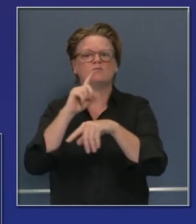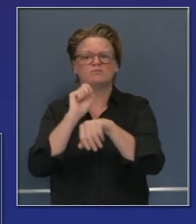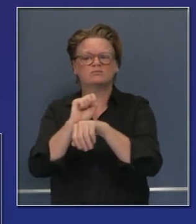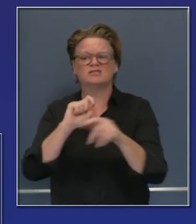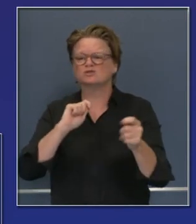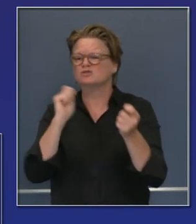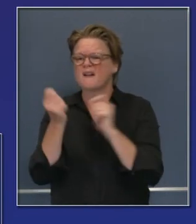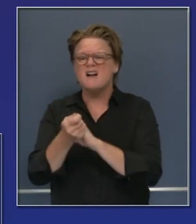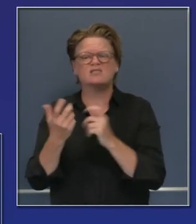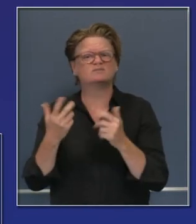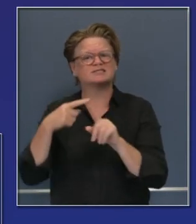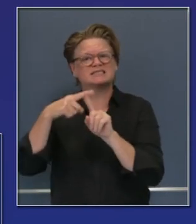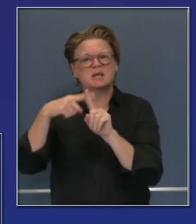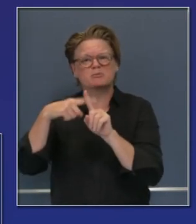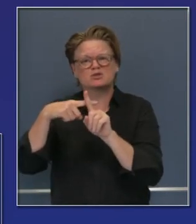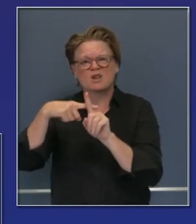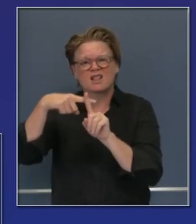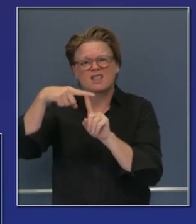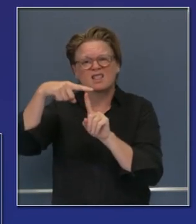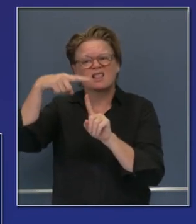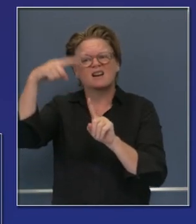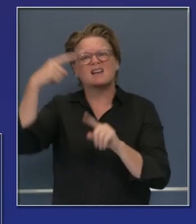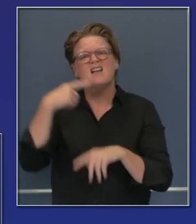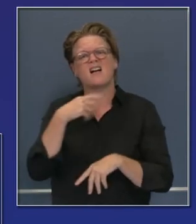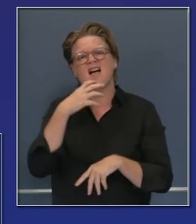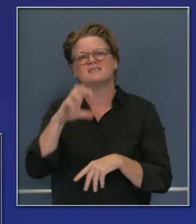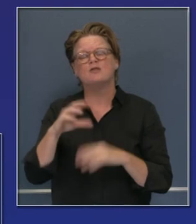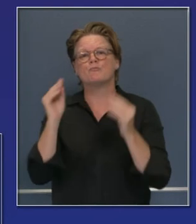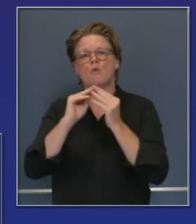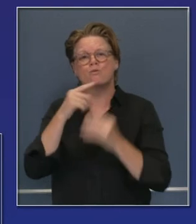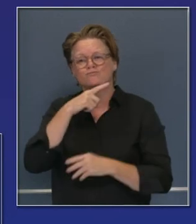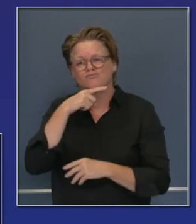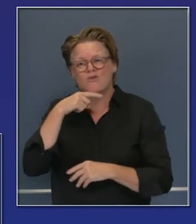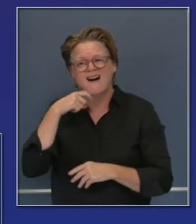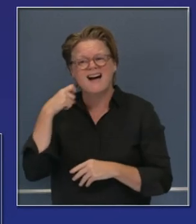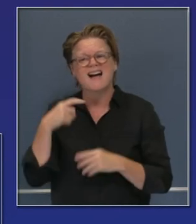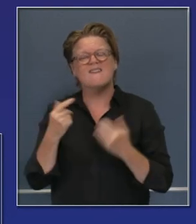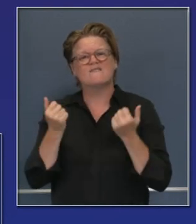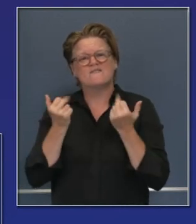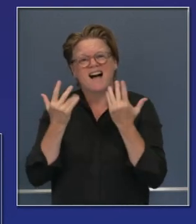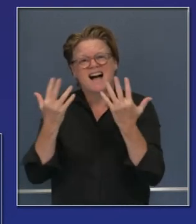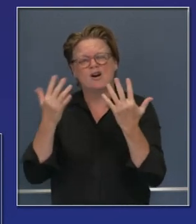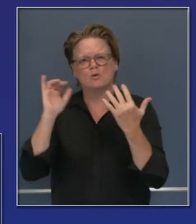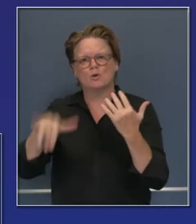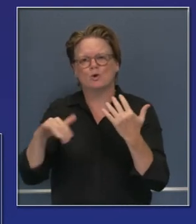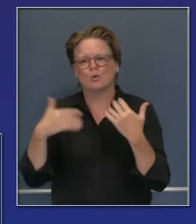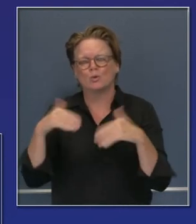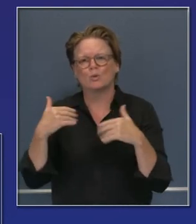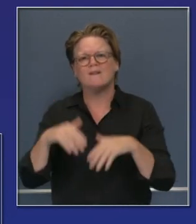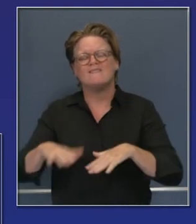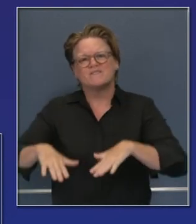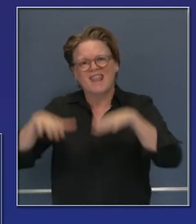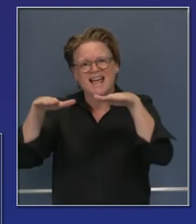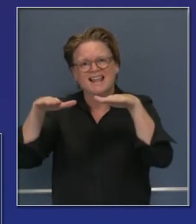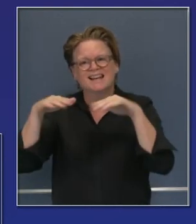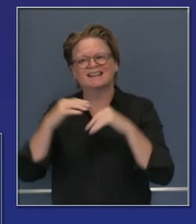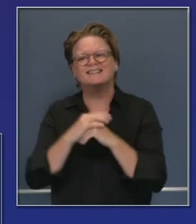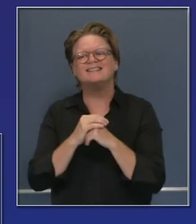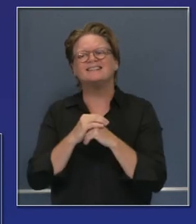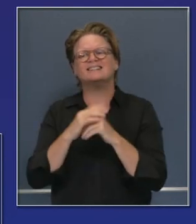y aumentos de las temperaturas y qué consecuencia tiene eso sobre sequías no solamente en incendios pero también en cuanto a